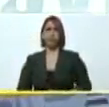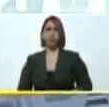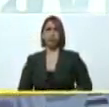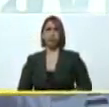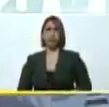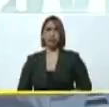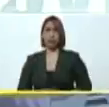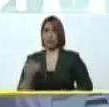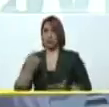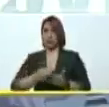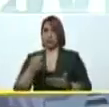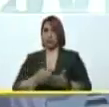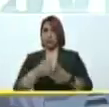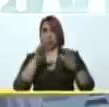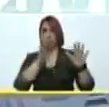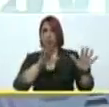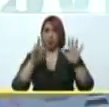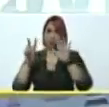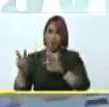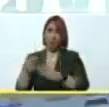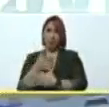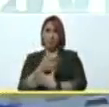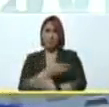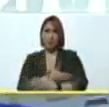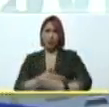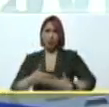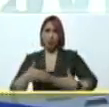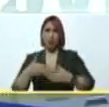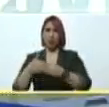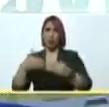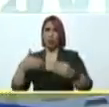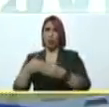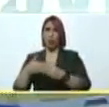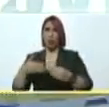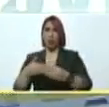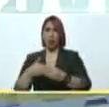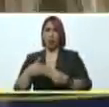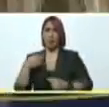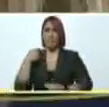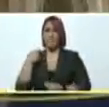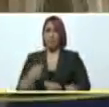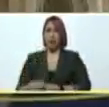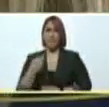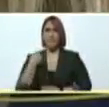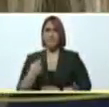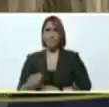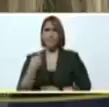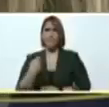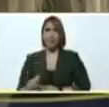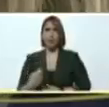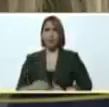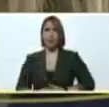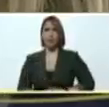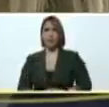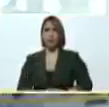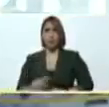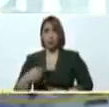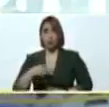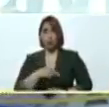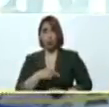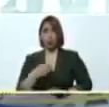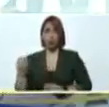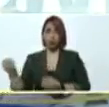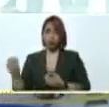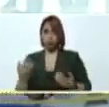sido una inversión de 17 millones de dólares centavo a centavo hemos traído los